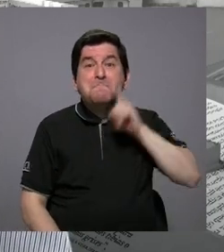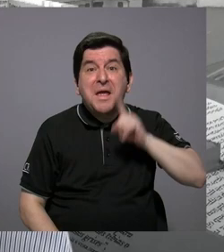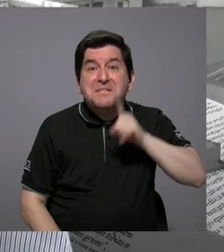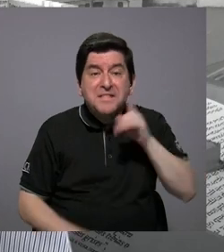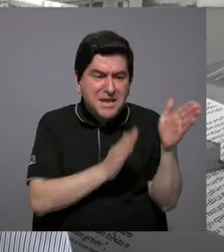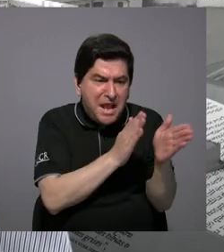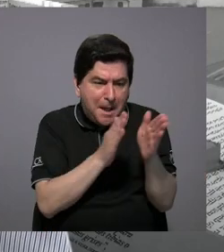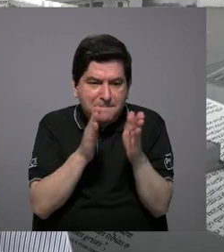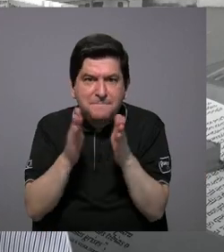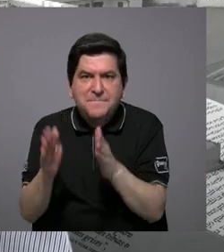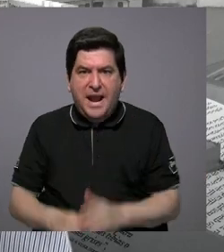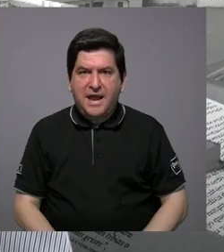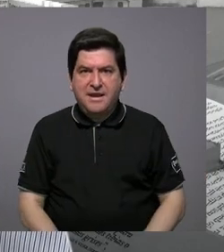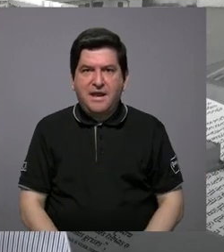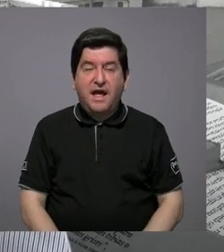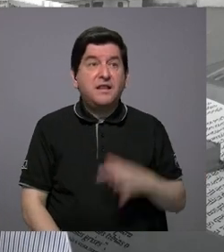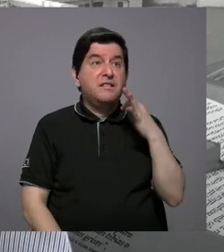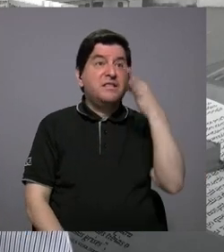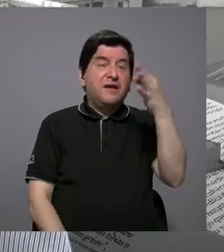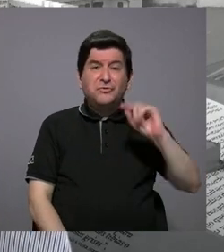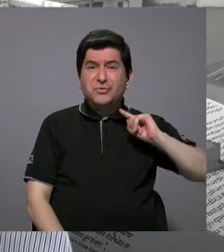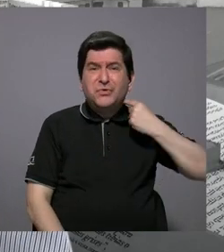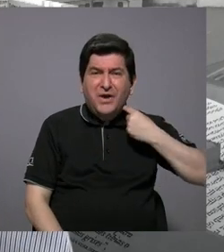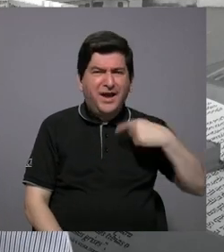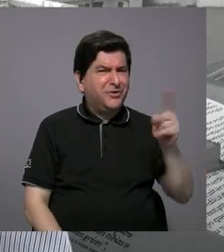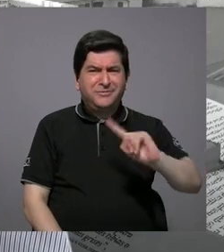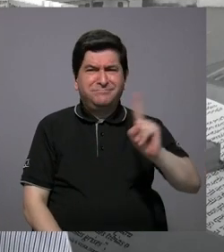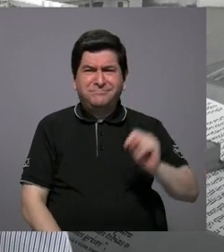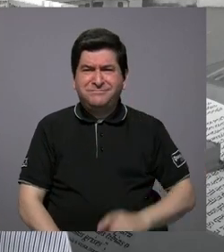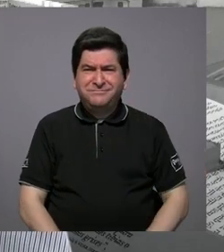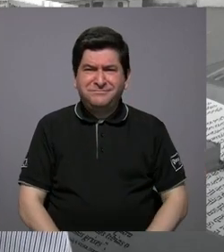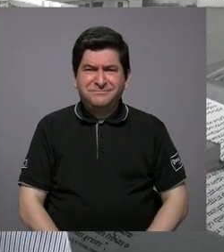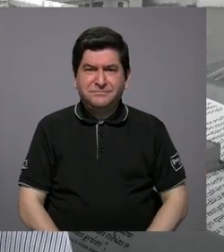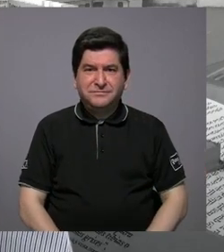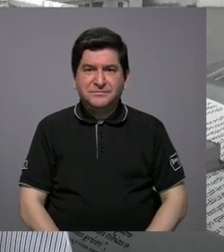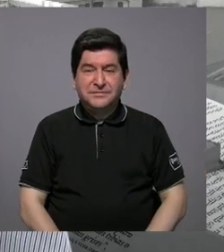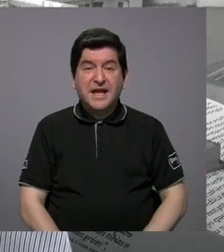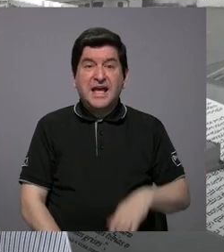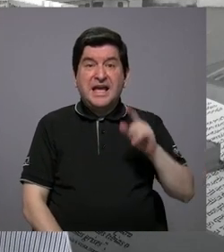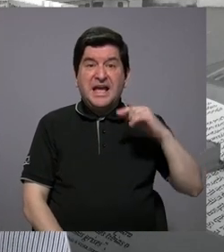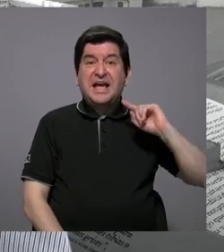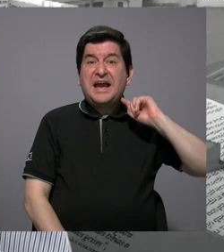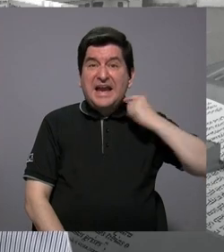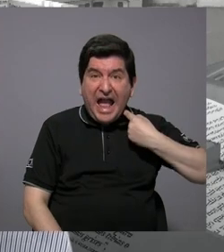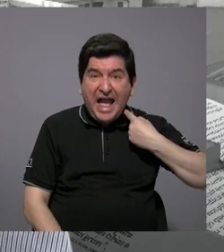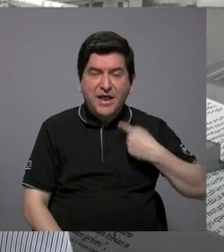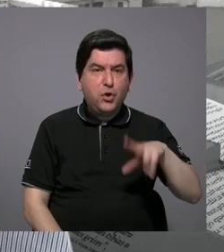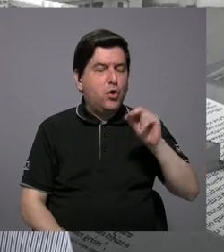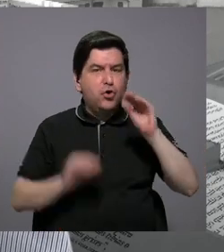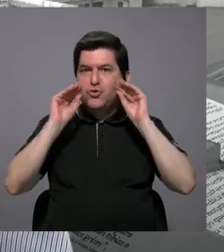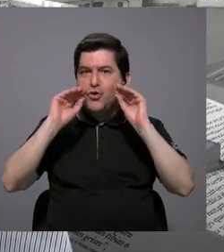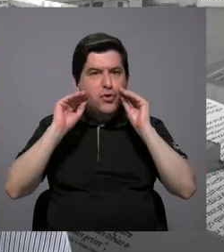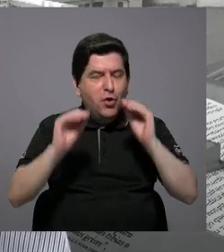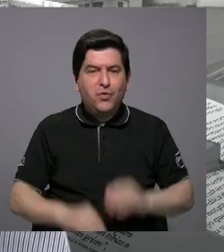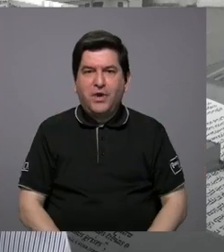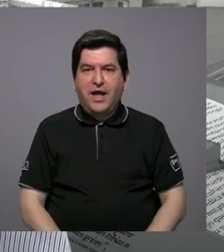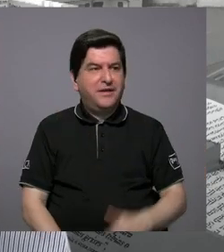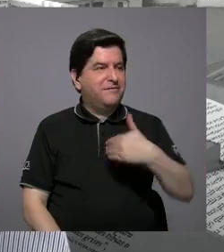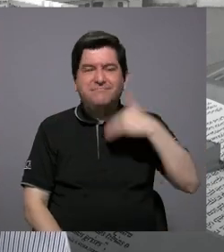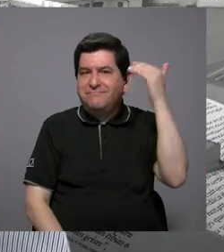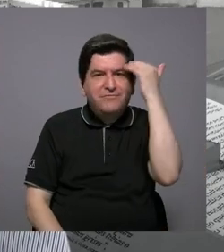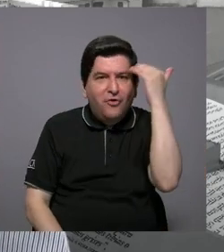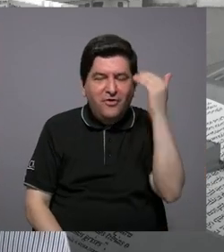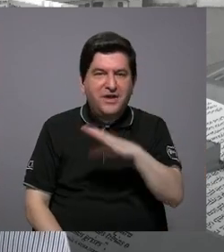que planificar sobre nuestro futuro sea caro. En realidad, sale más caro. No educarse, sale más caro. No tener